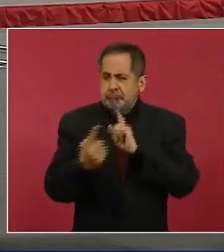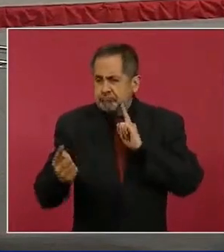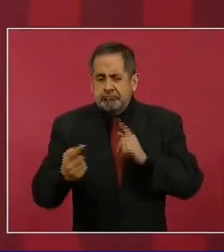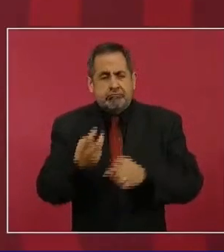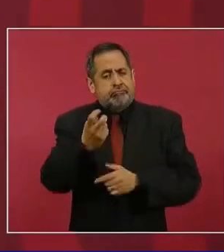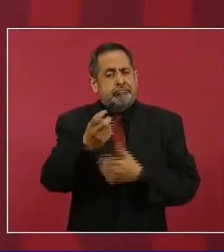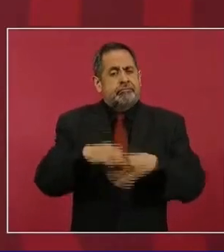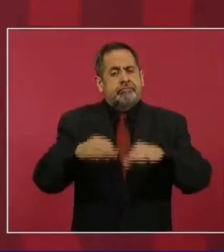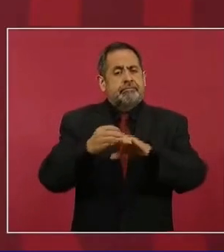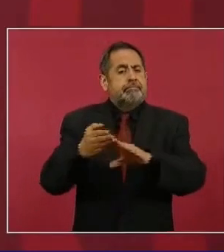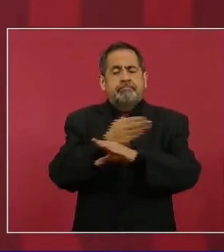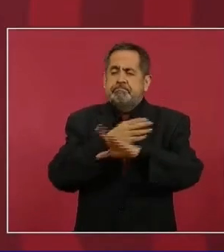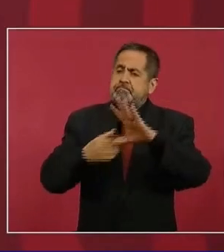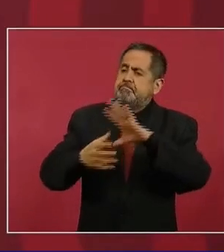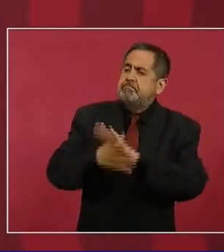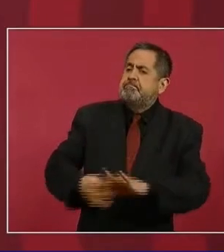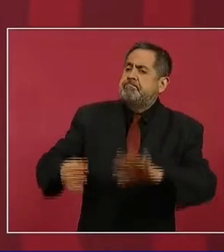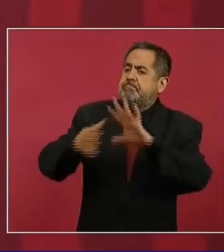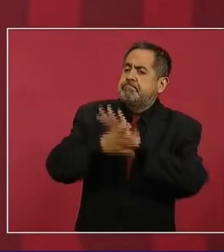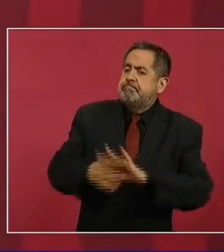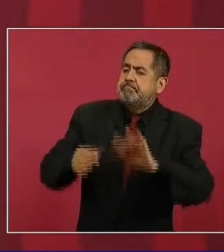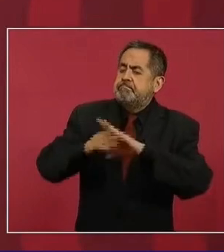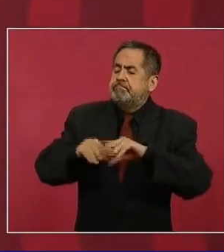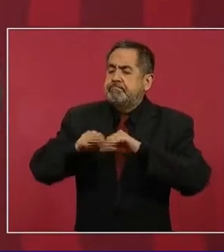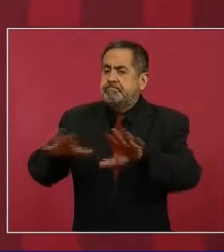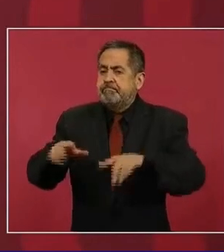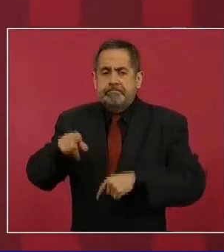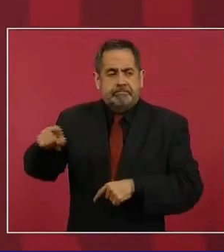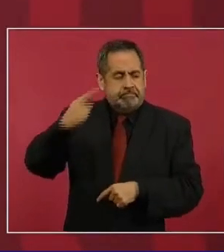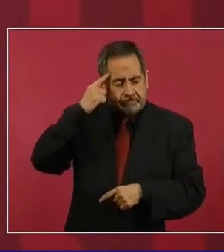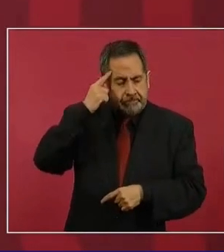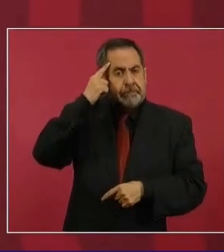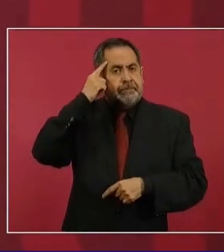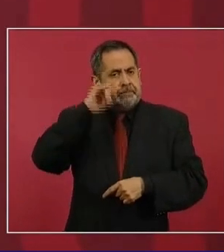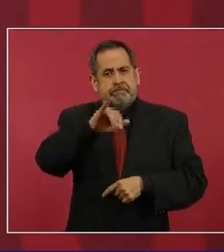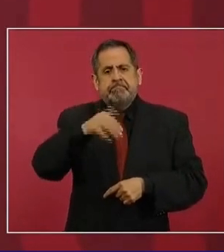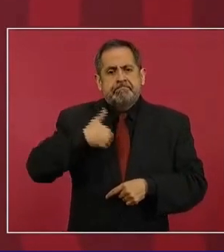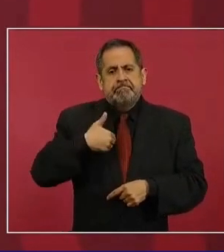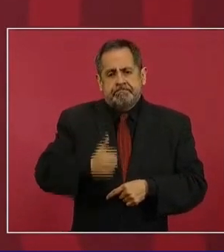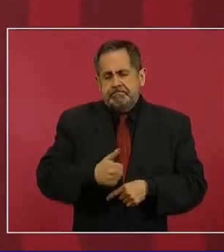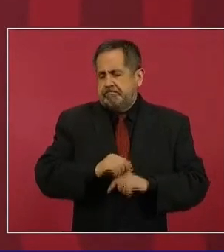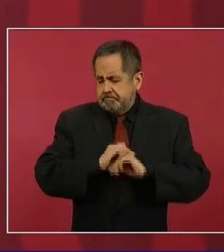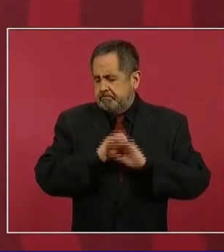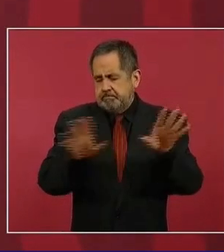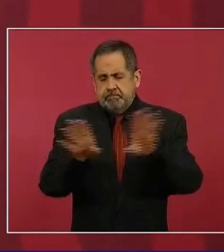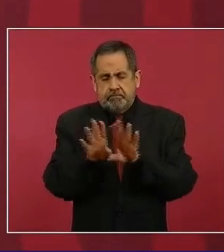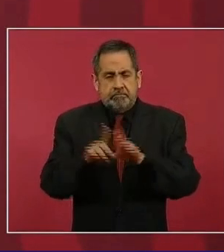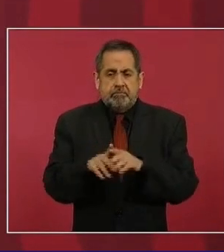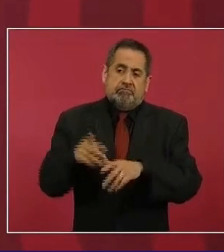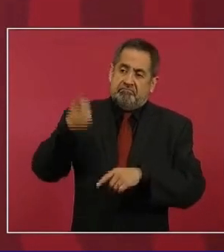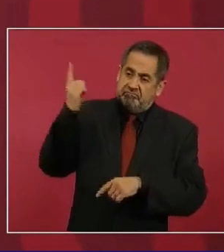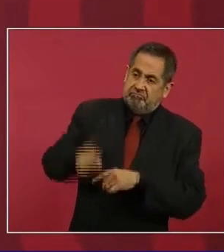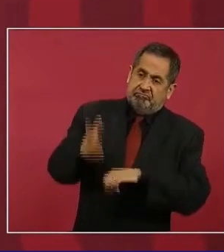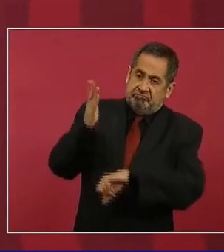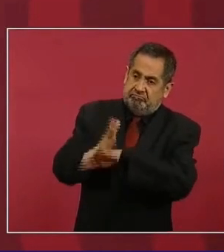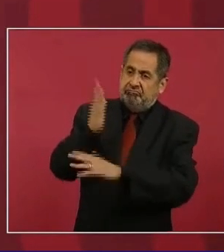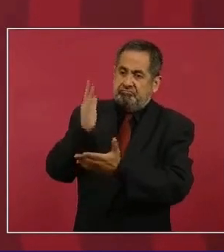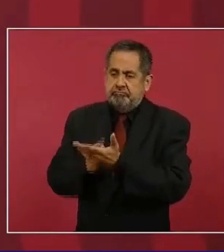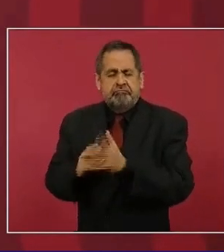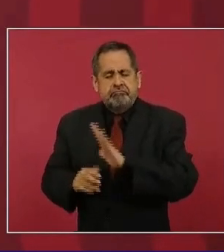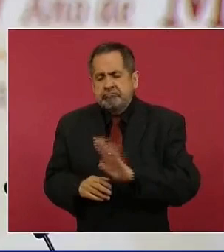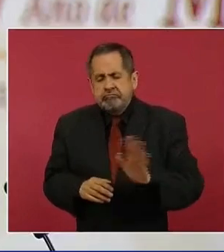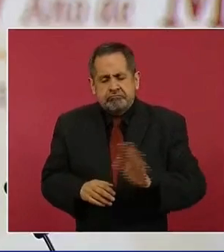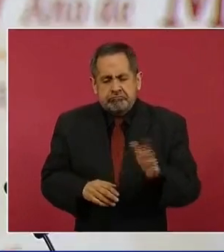es lo que ayuda a que la gente adopte las medidas para su propio bien y de la comunidad sin necesidad de ser forzado. Y el pueblo de México ha